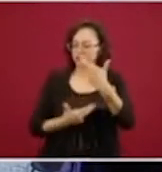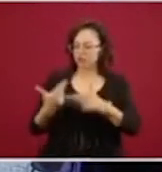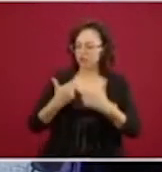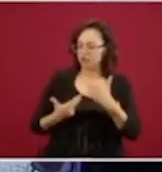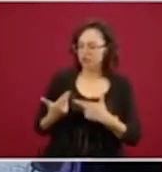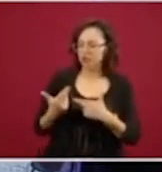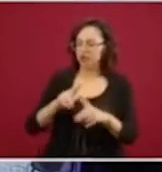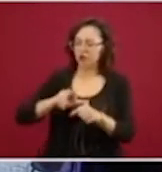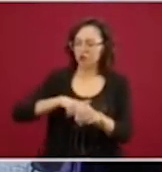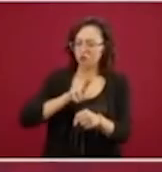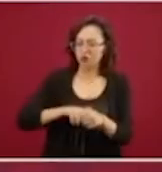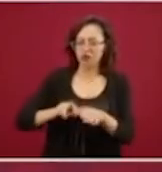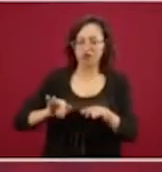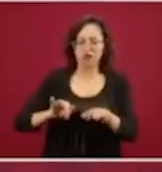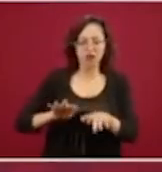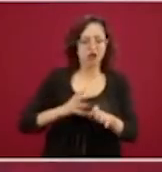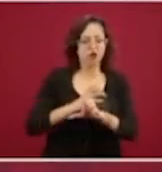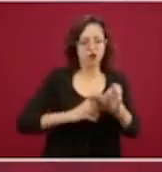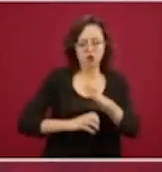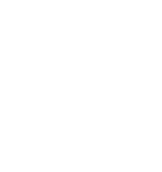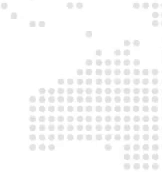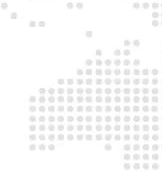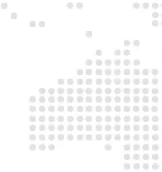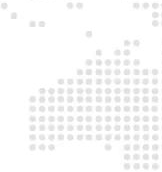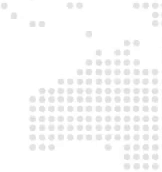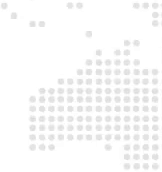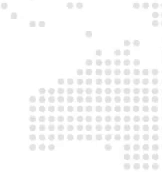las personas van a poder ubicar sus posibilidades de trabajo.